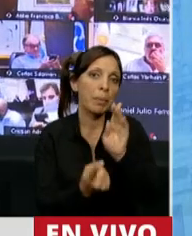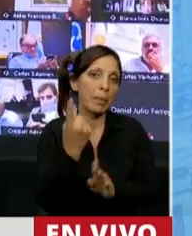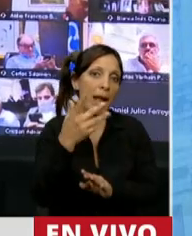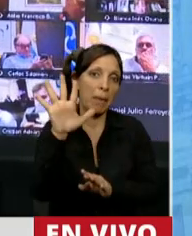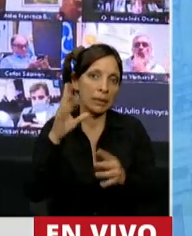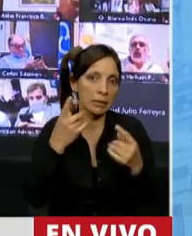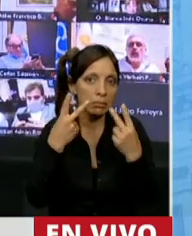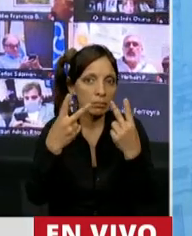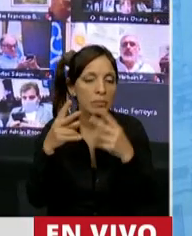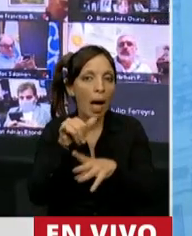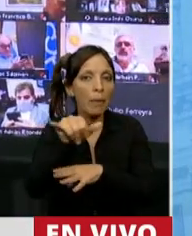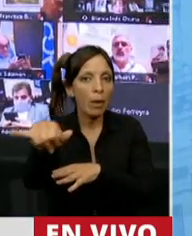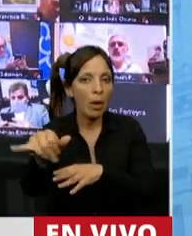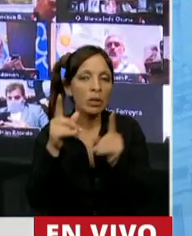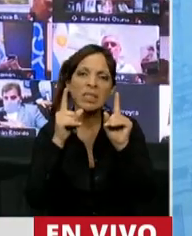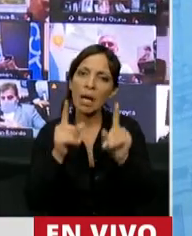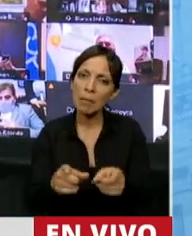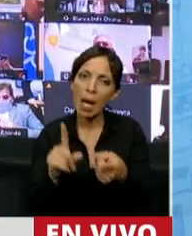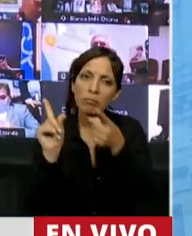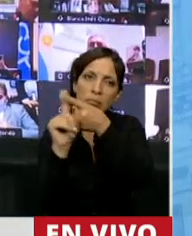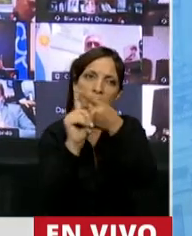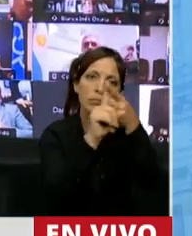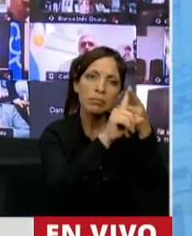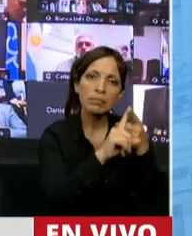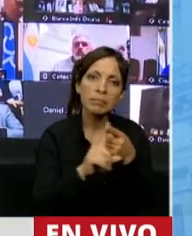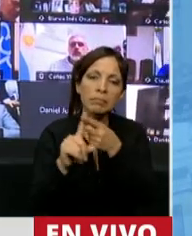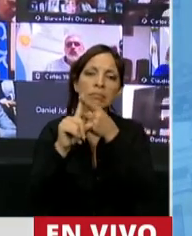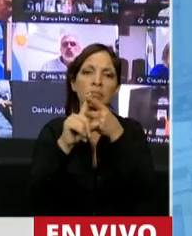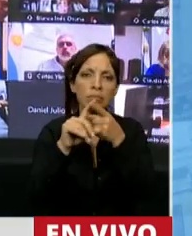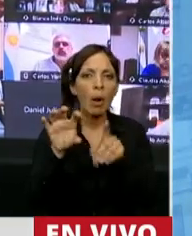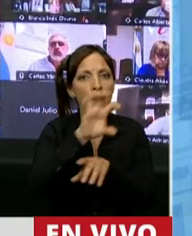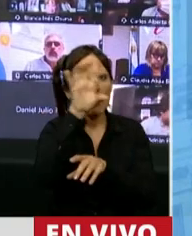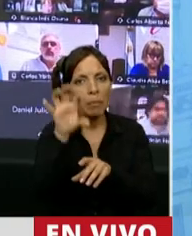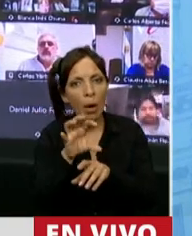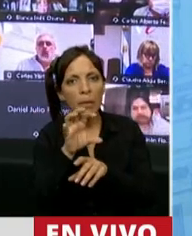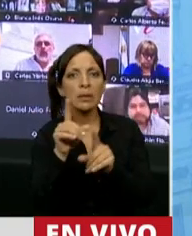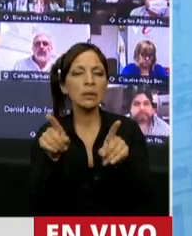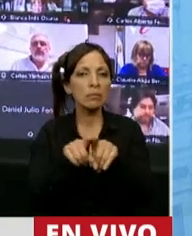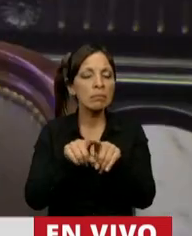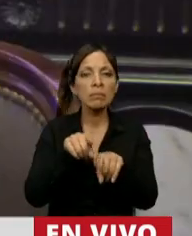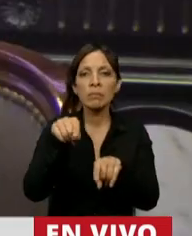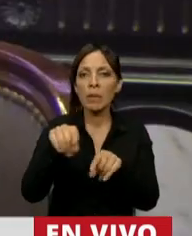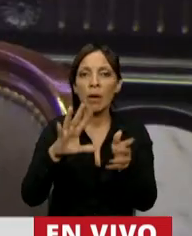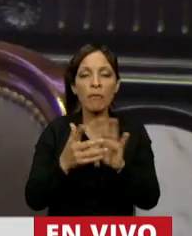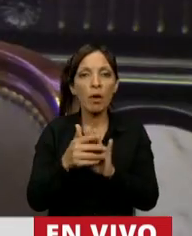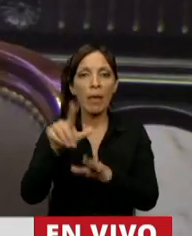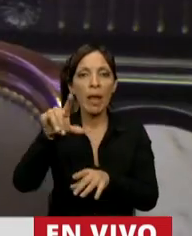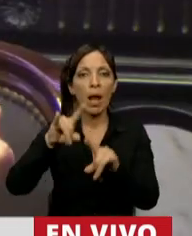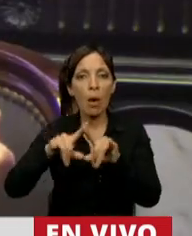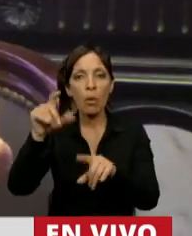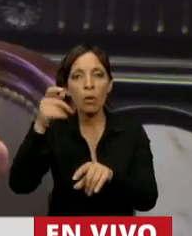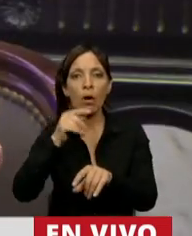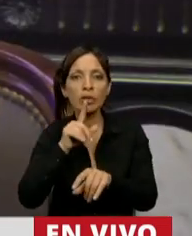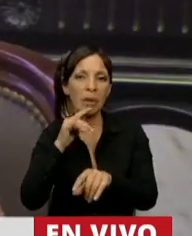también nos ha dado oportunidad de la conectividad y de la interconectividad, que en el mismo funciona en las low cost. Y como un dato